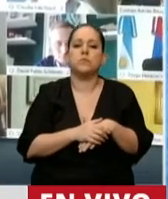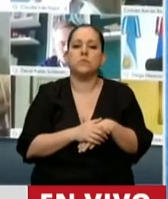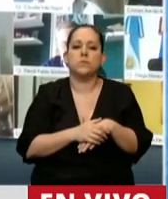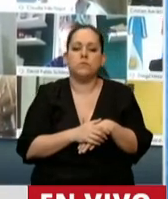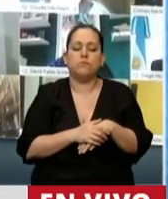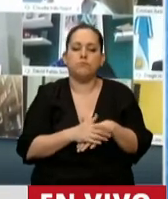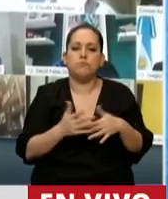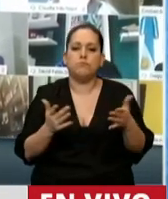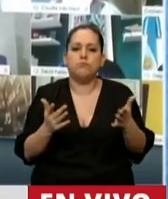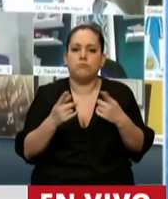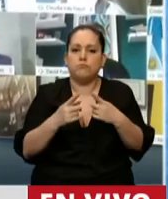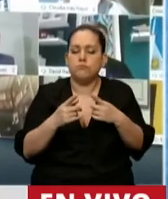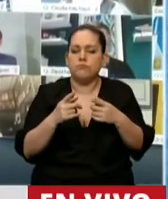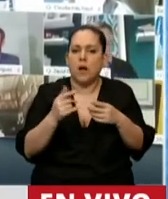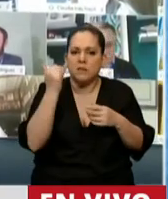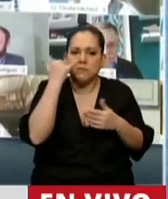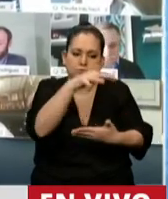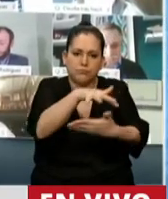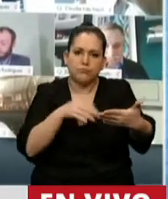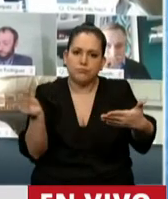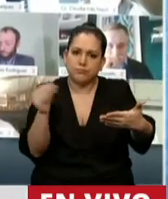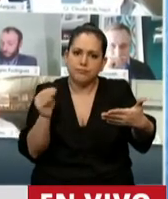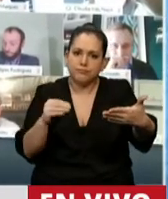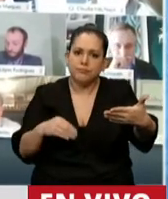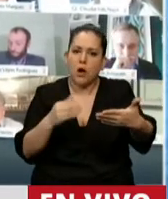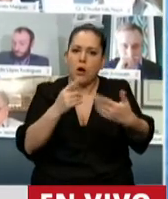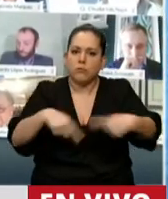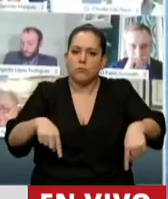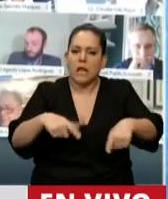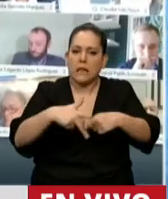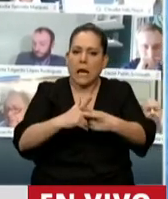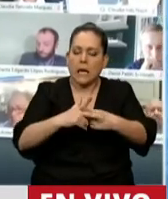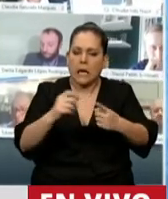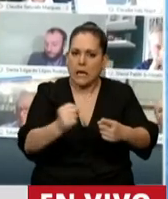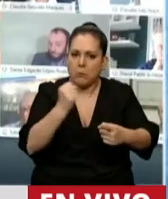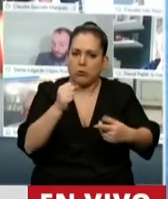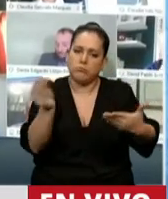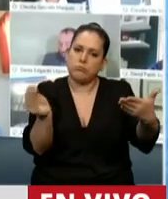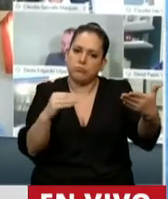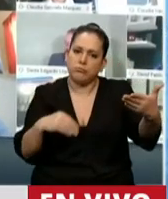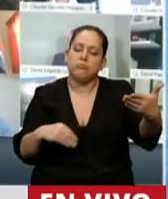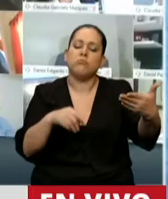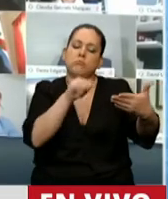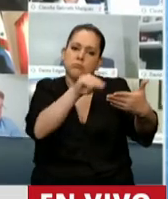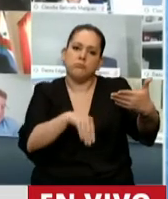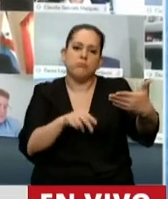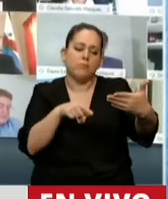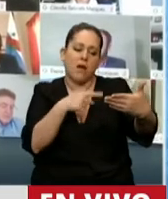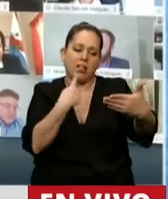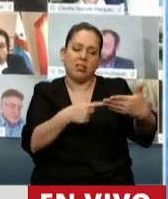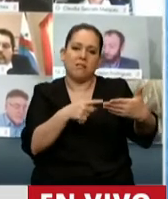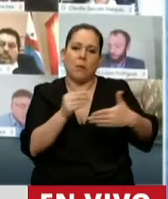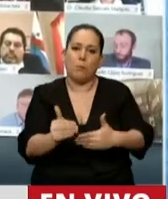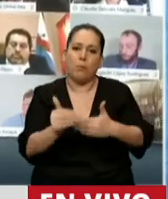técnicamente se han incorporado, y en ese rescato particularmente que de las prórrogas de las